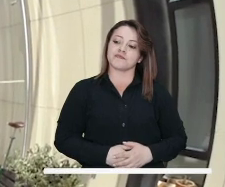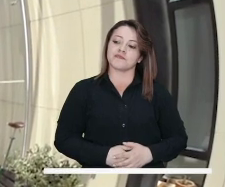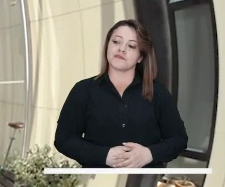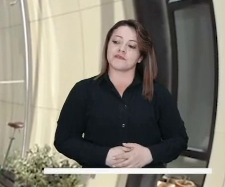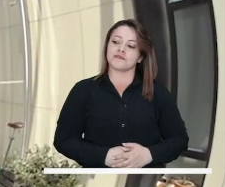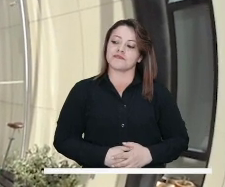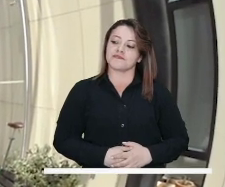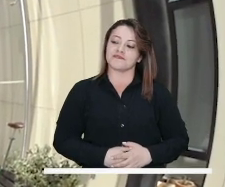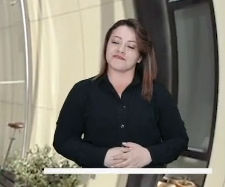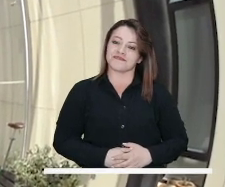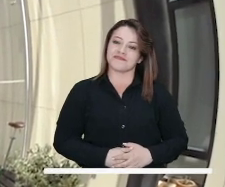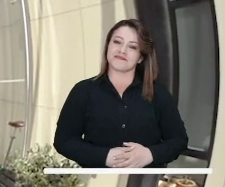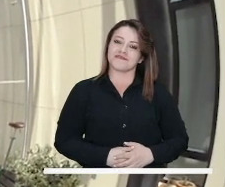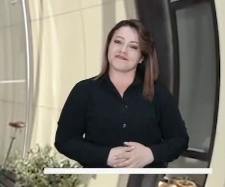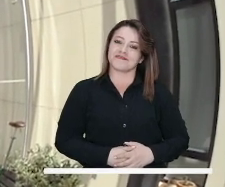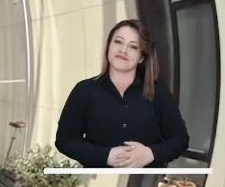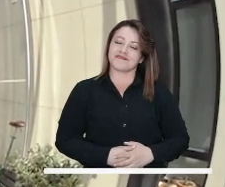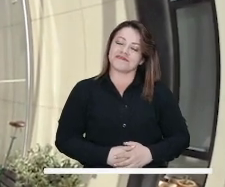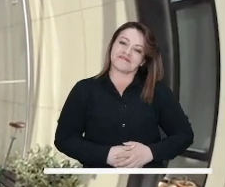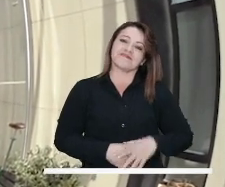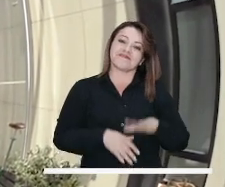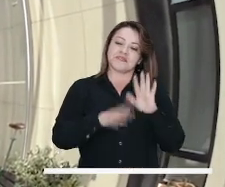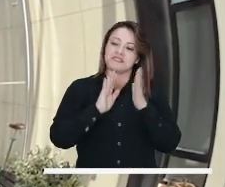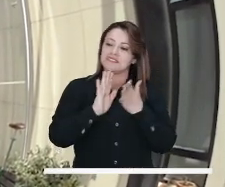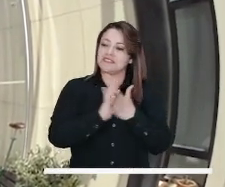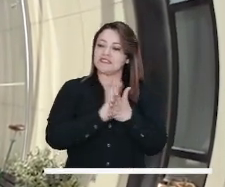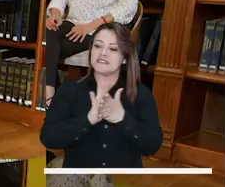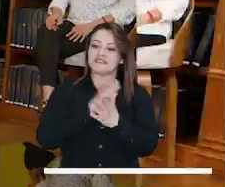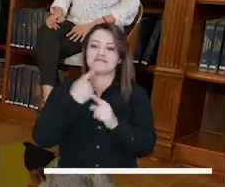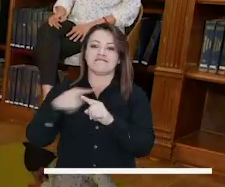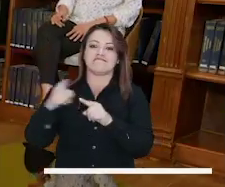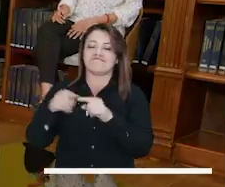espiritual y moral, si lo podemos llamar así.